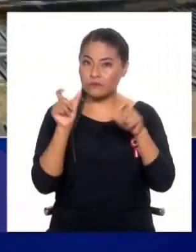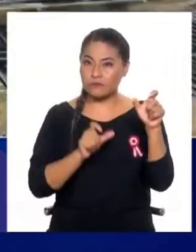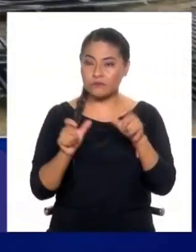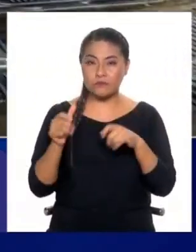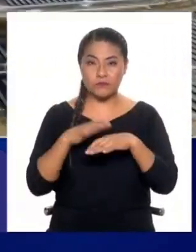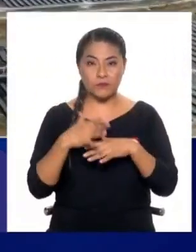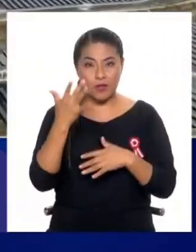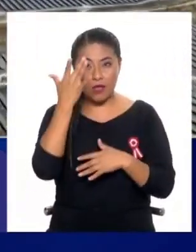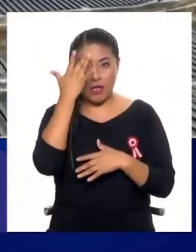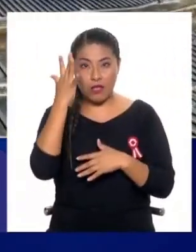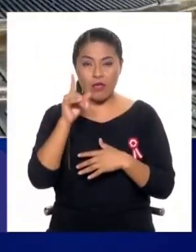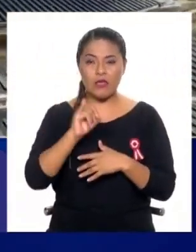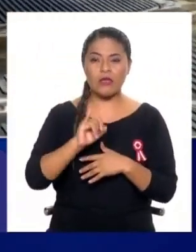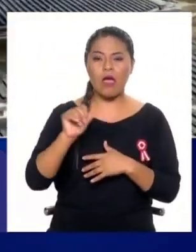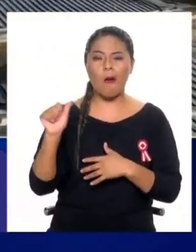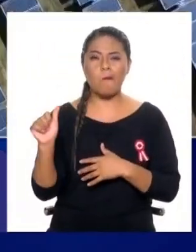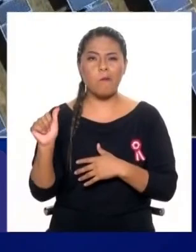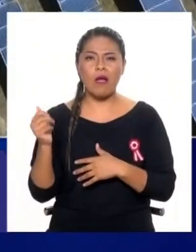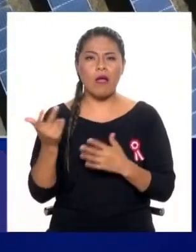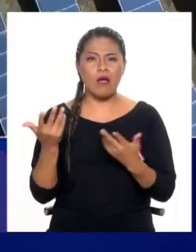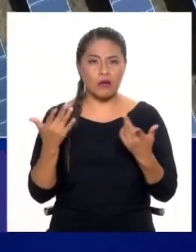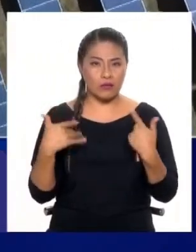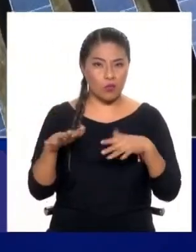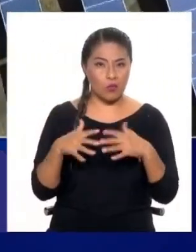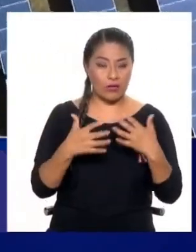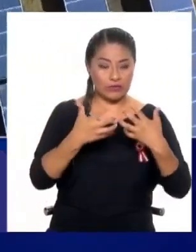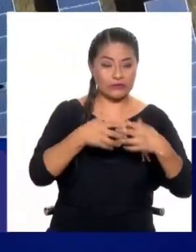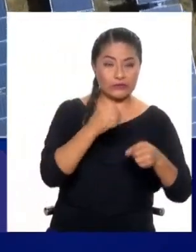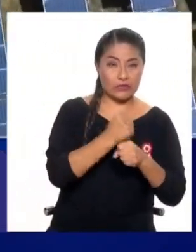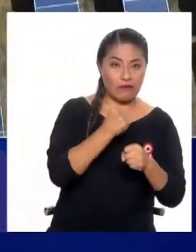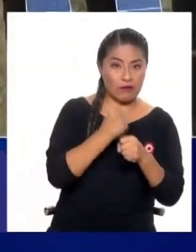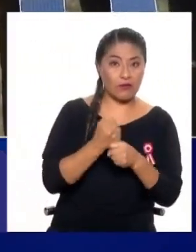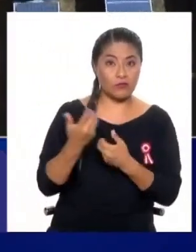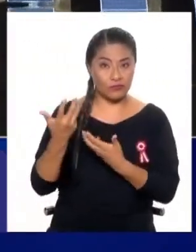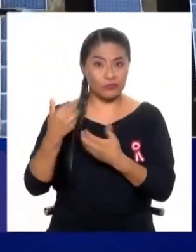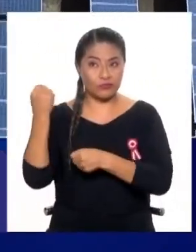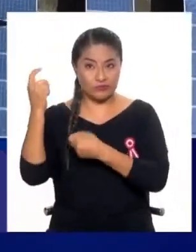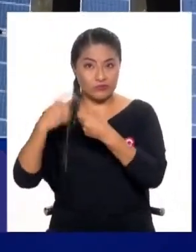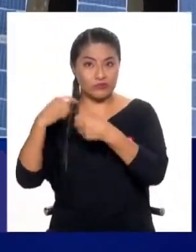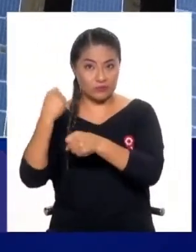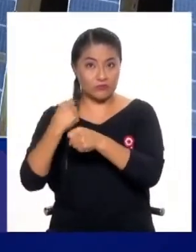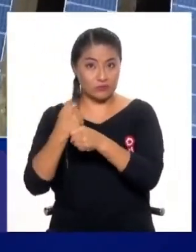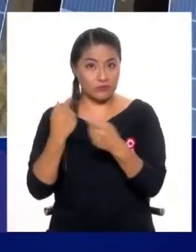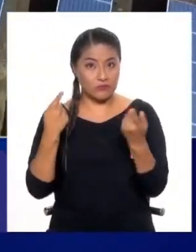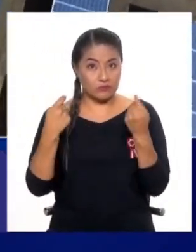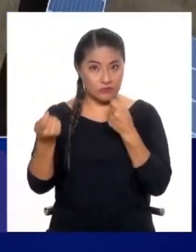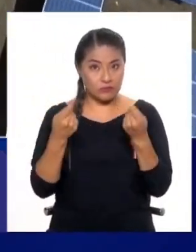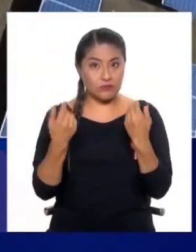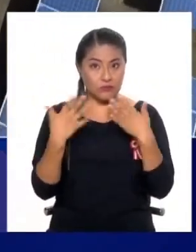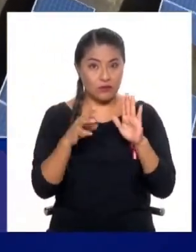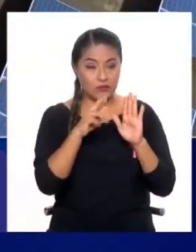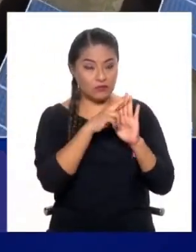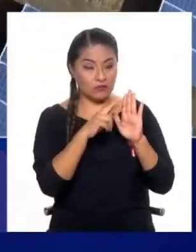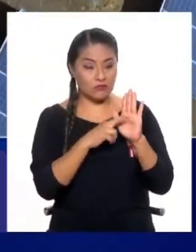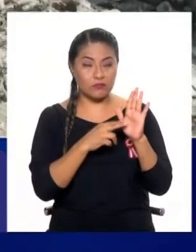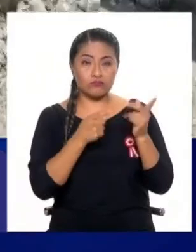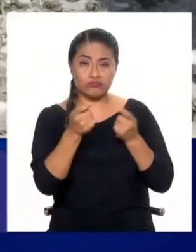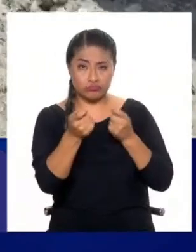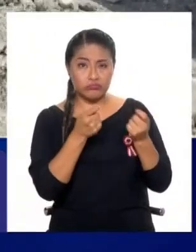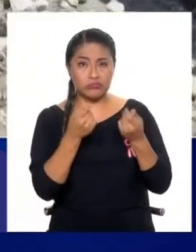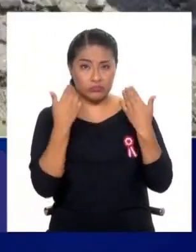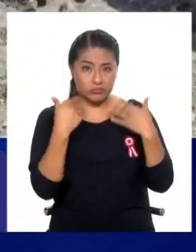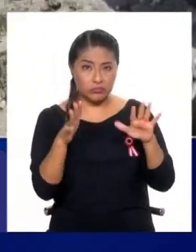hablamos de la inteligencia artificial es el tema del empleo y el trabajo, ¿no? Ya existe una regulación, bueno, va a existir prontamente una regulación más